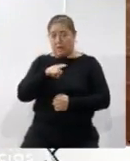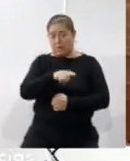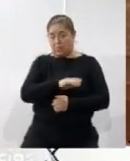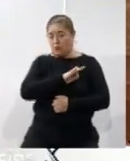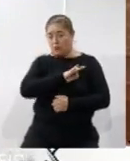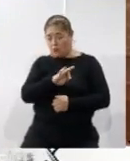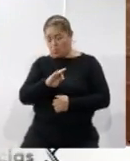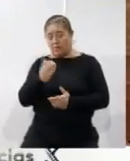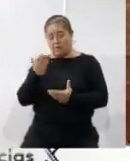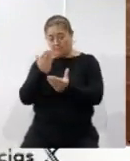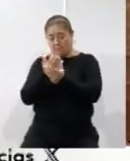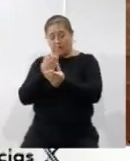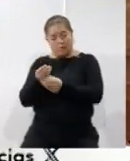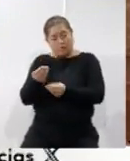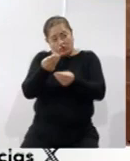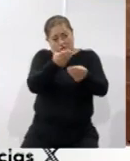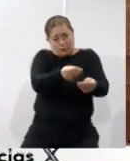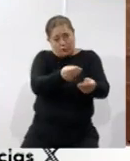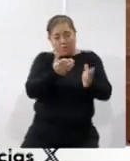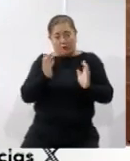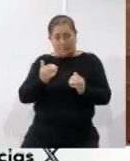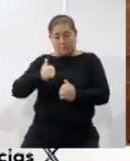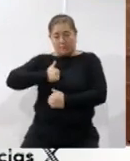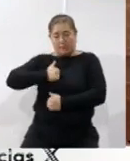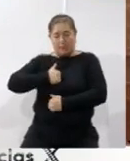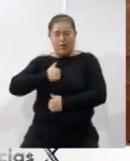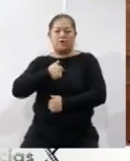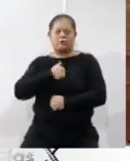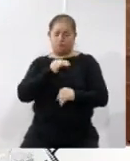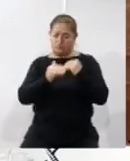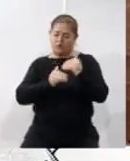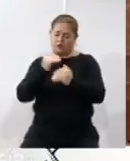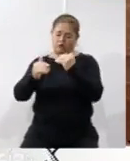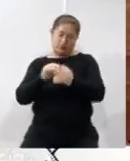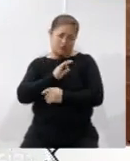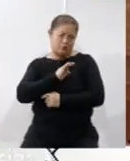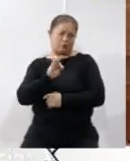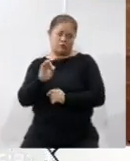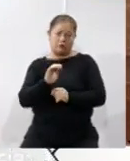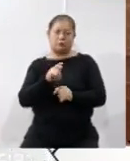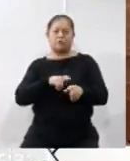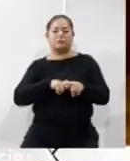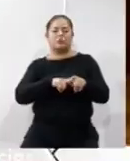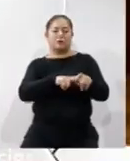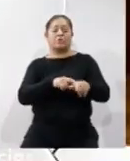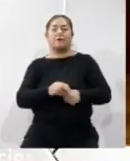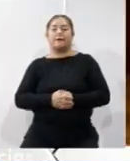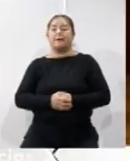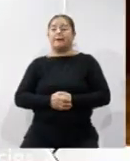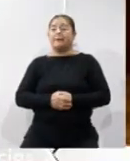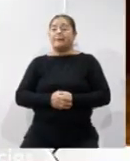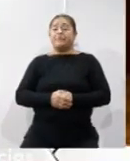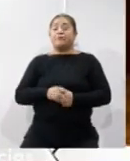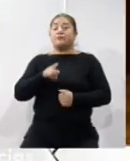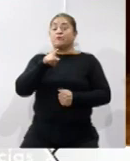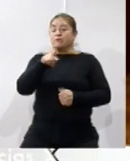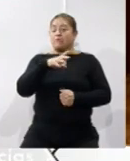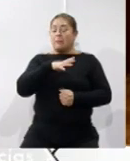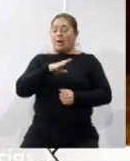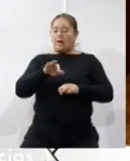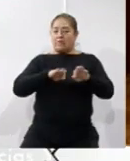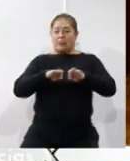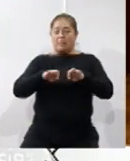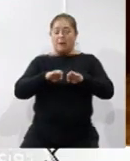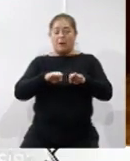de recibir su cartilla del servicio militar, nosotros podemos continuar con el proceso de reclutamiento. ¿Ustedes llevan a cabo tareas de